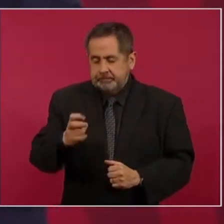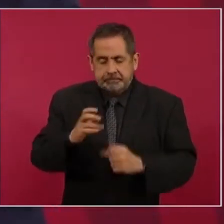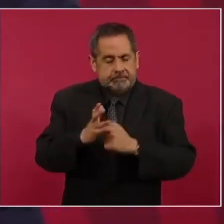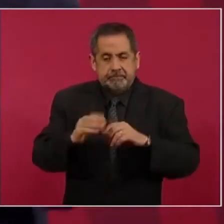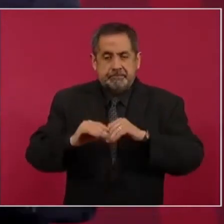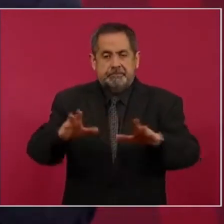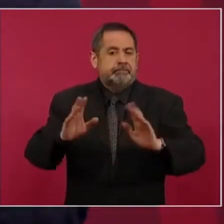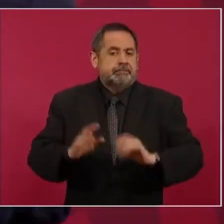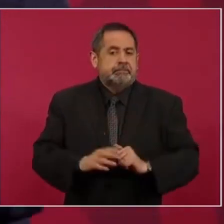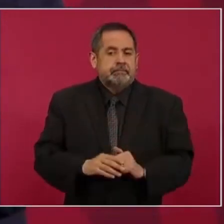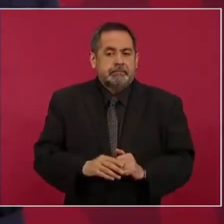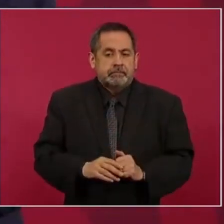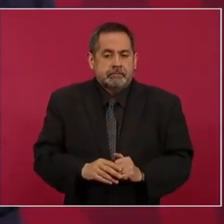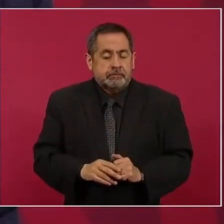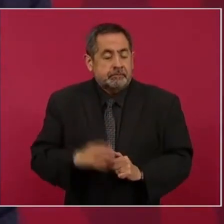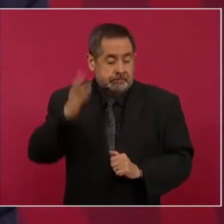Así actuaron.